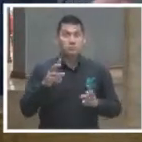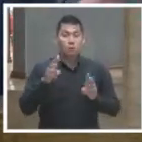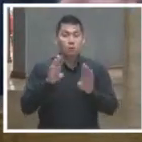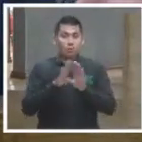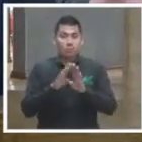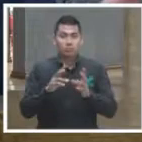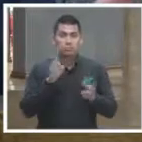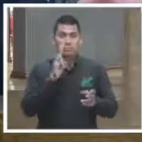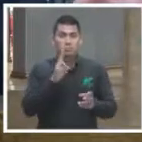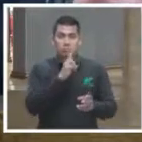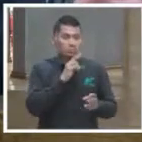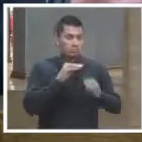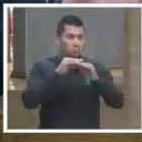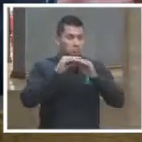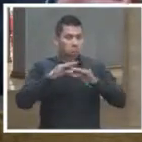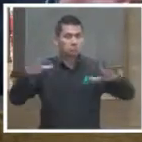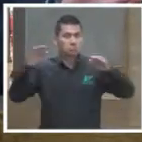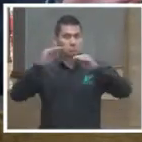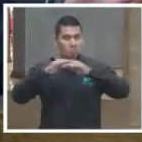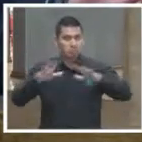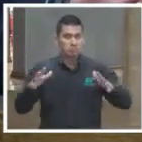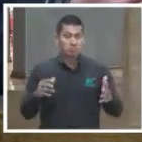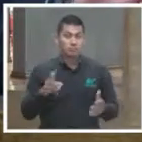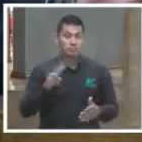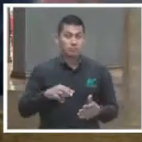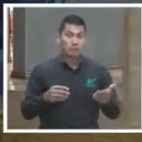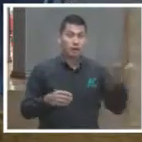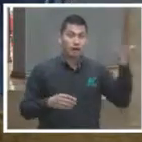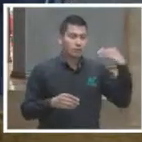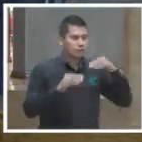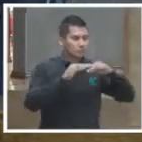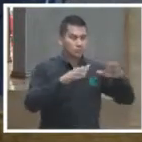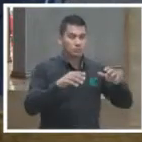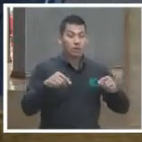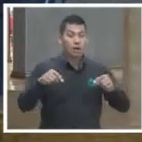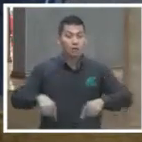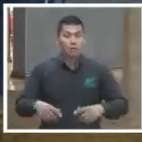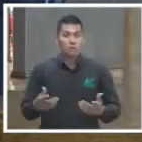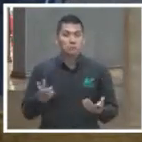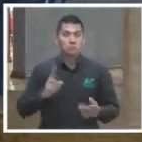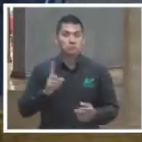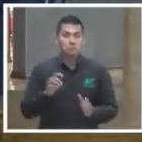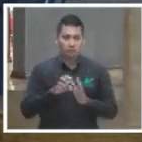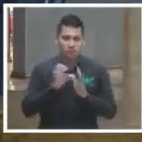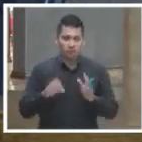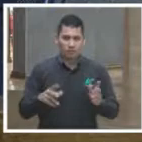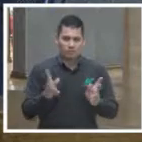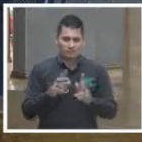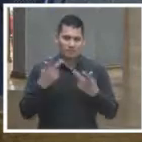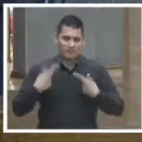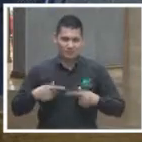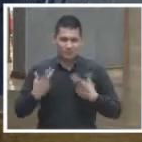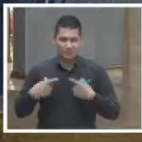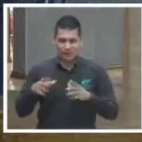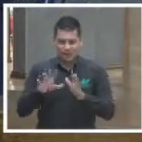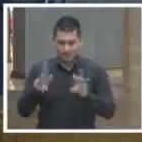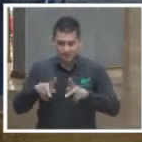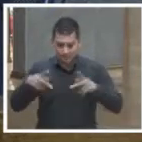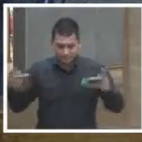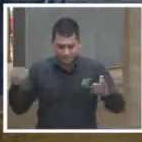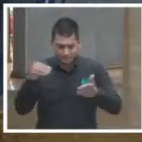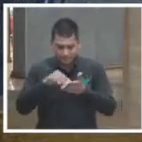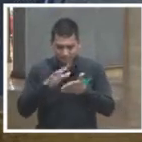ya nadie da la noticia, o sea, hoy ningún periodista da la noticia, para cuando sale el periodista ya todos nos